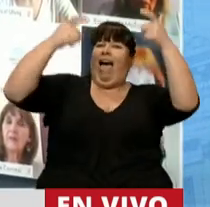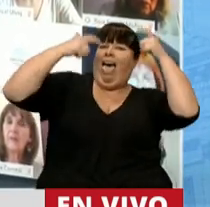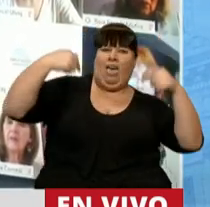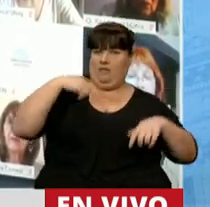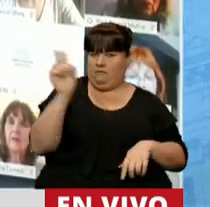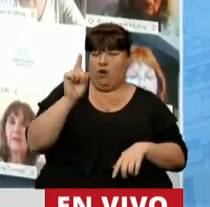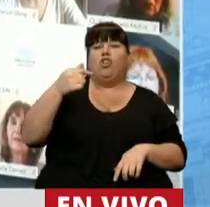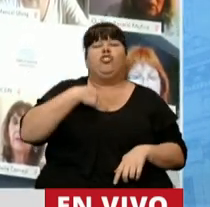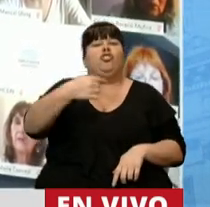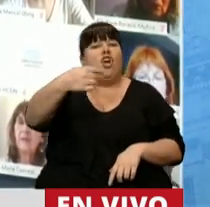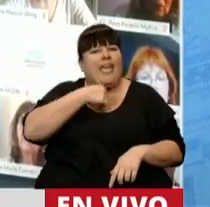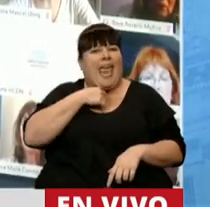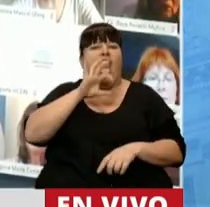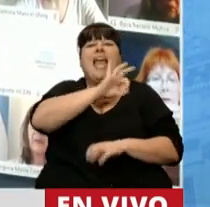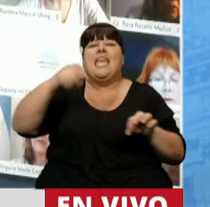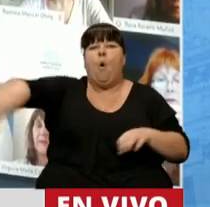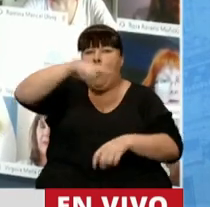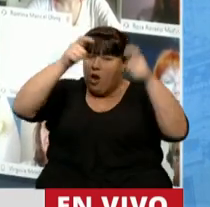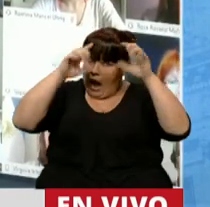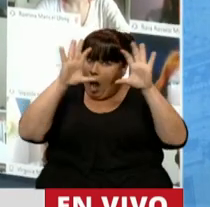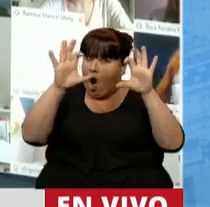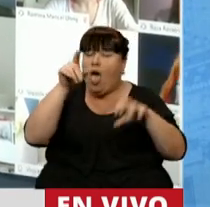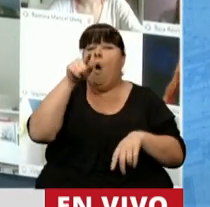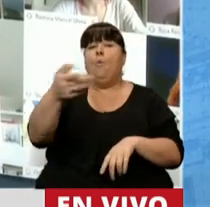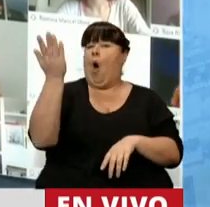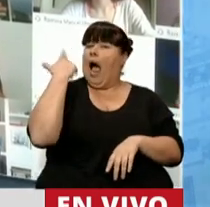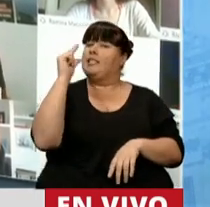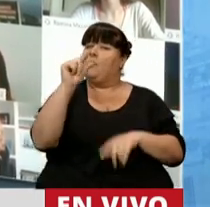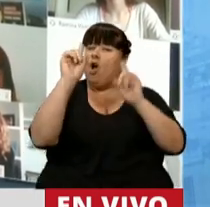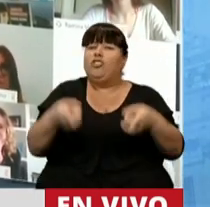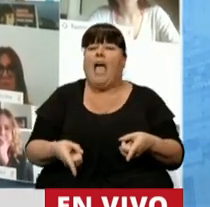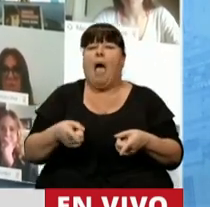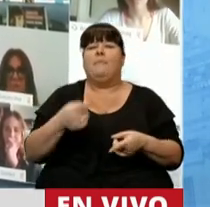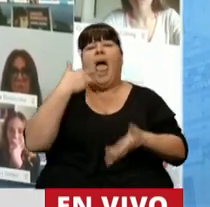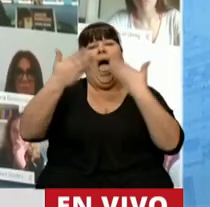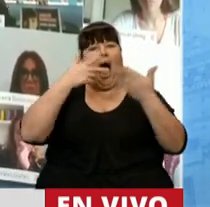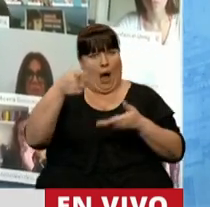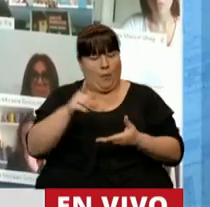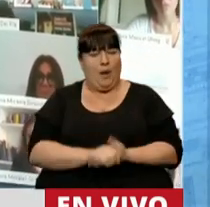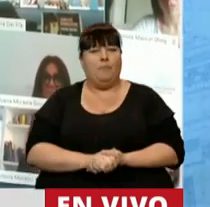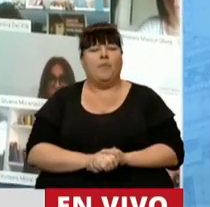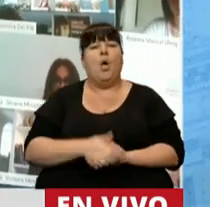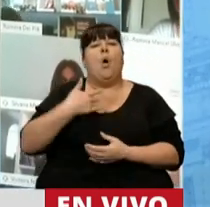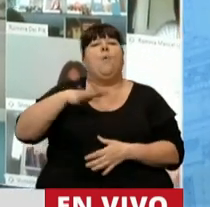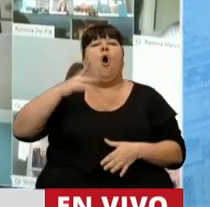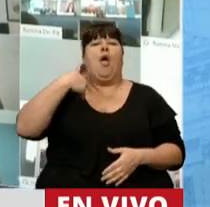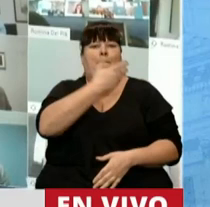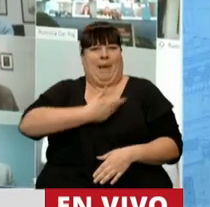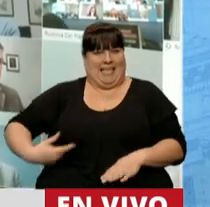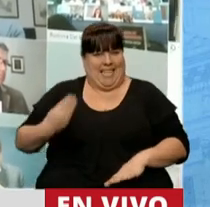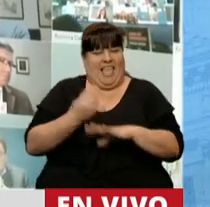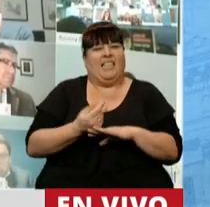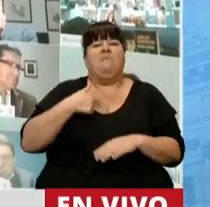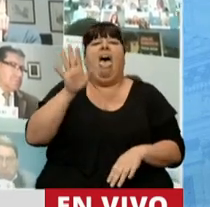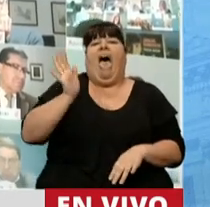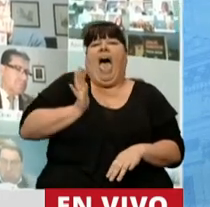coronita. Lo que quiero es que nadie lo tenga. Se lo recuerdo, porque usted hace no mucho hizo esta declaración. Voy a ser presidente porque